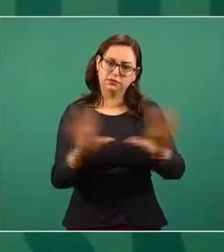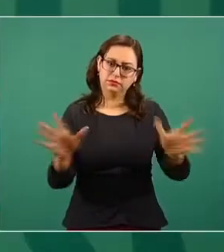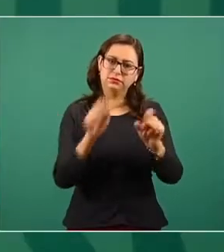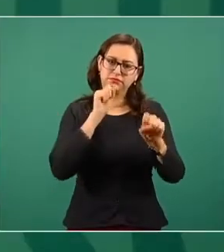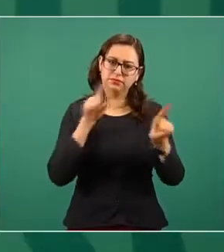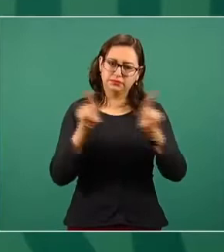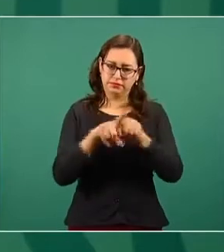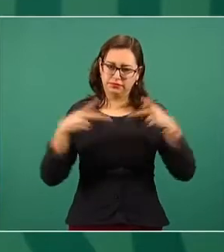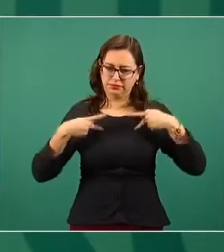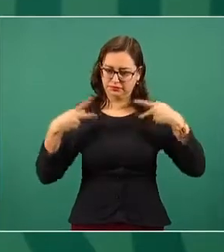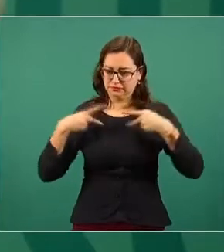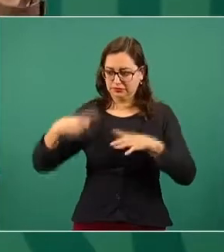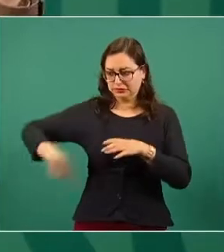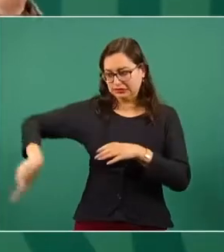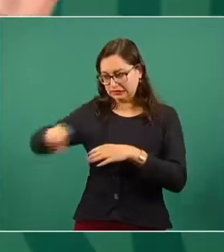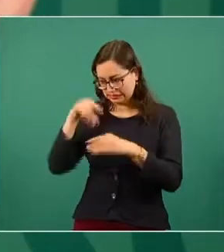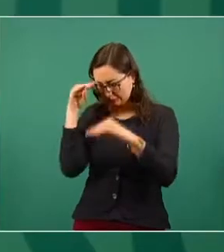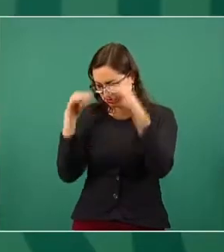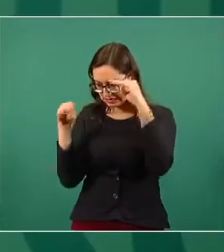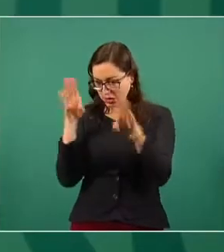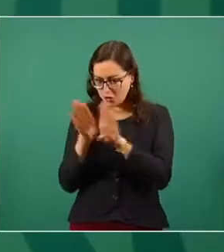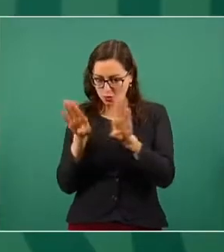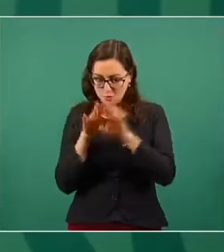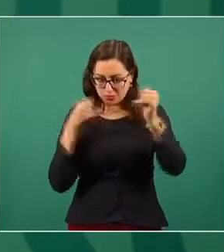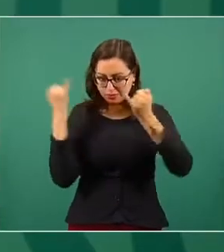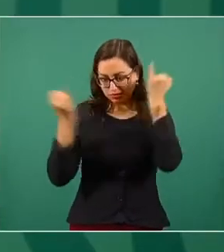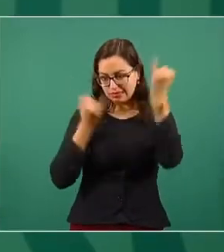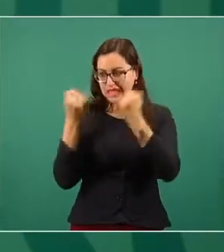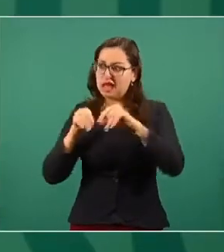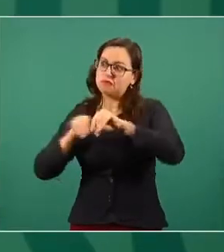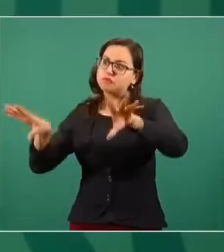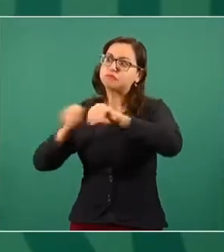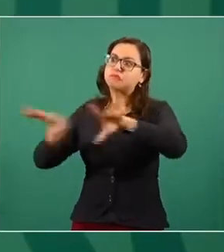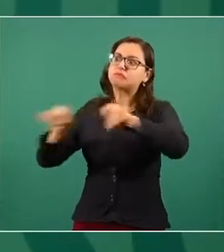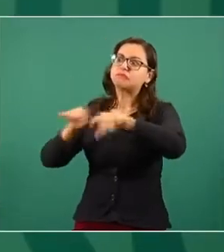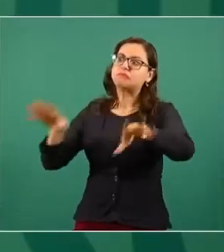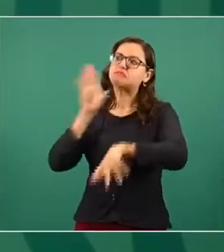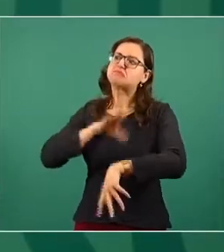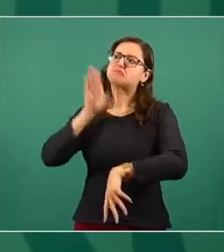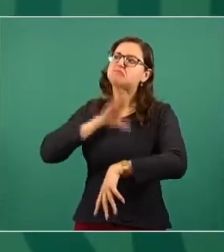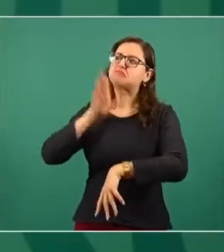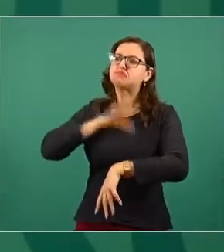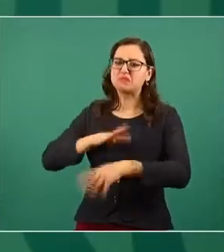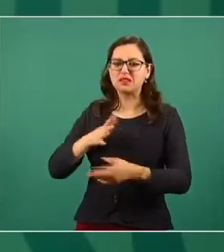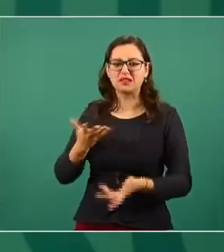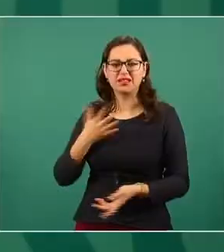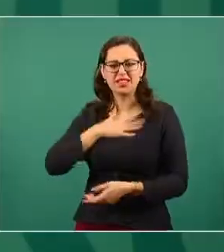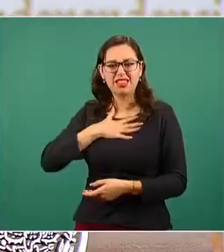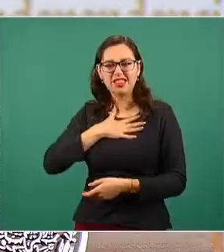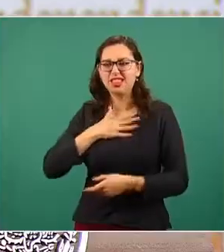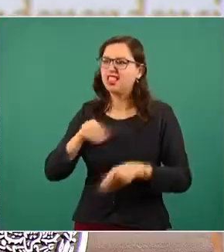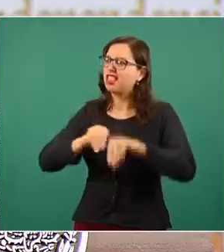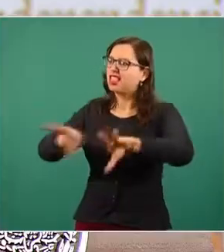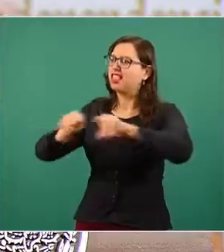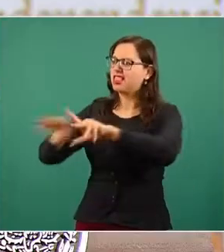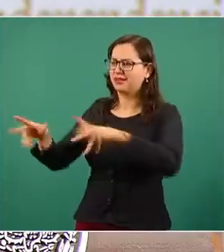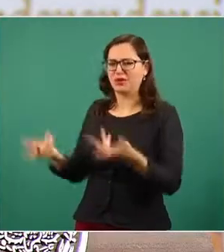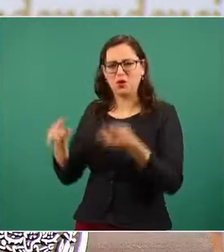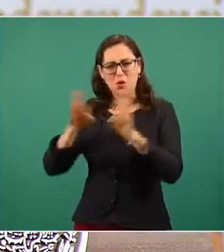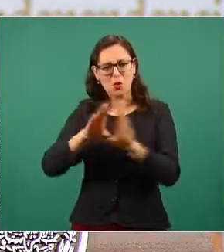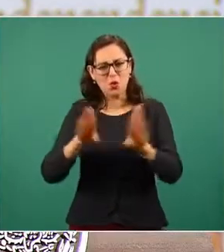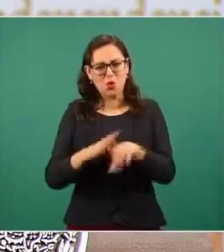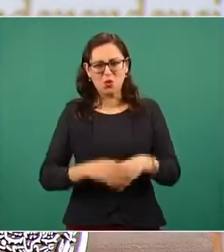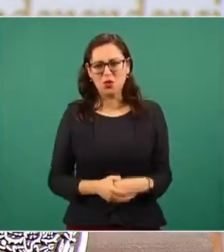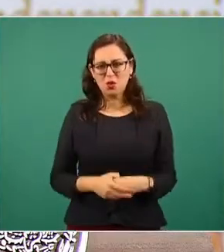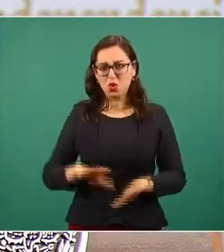a quienes quieren generar desinformación por motivos que solamente ellos conocen quién puede estar hoy en contra de que el Estado mexicano